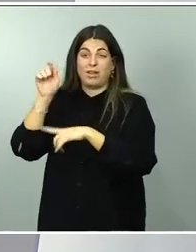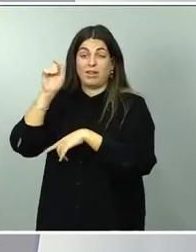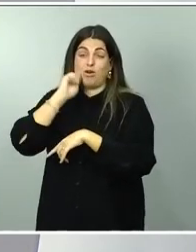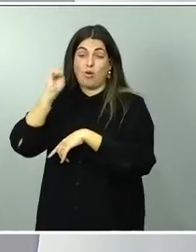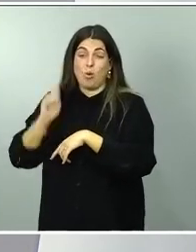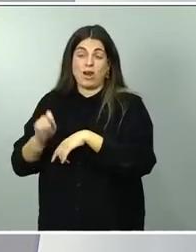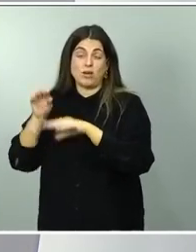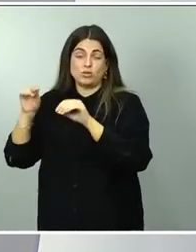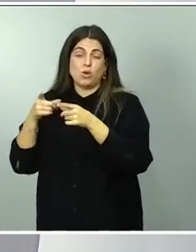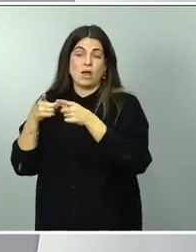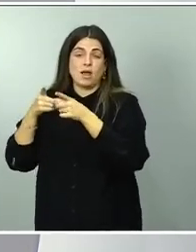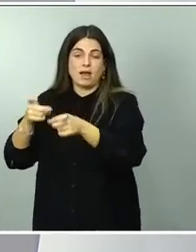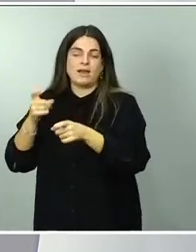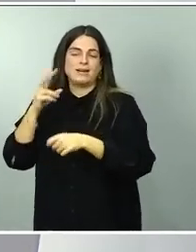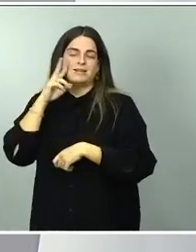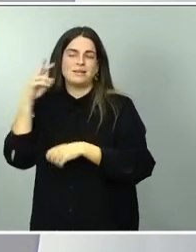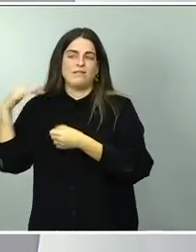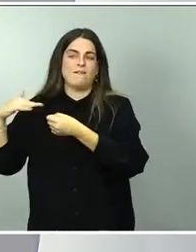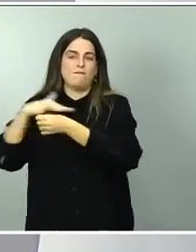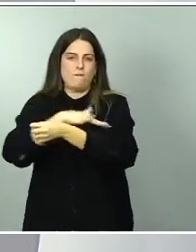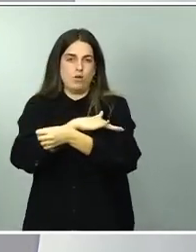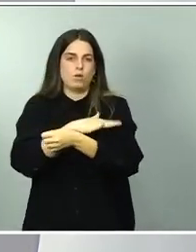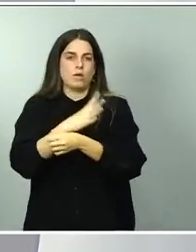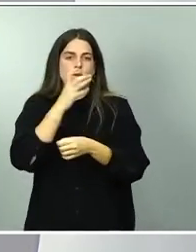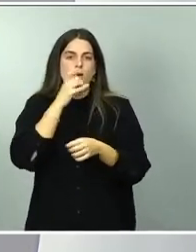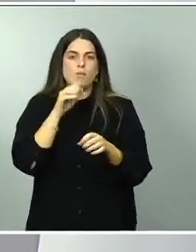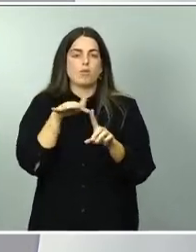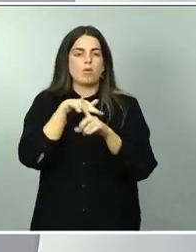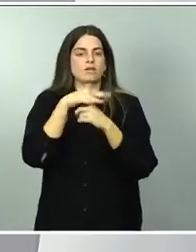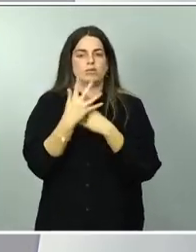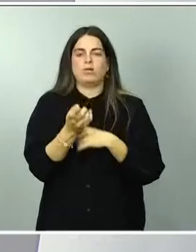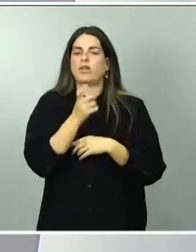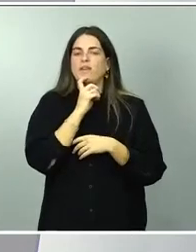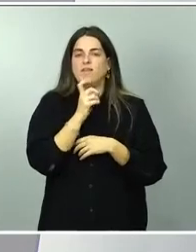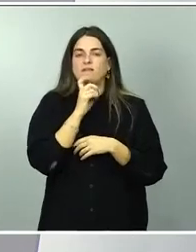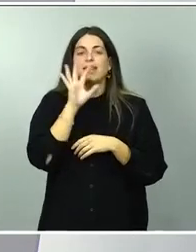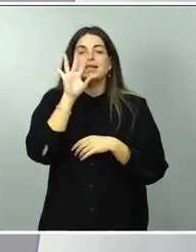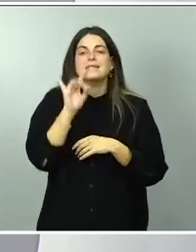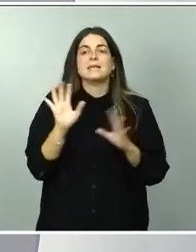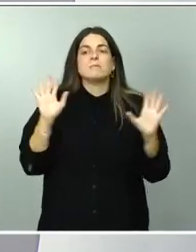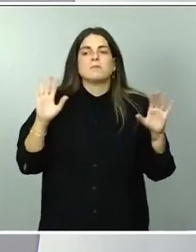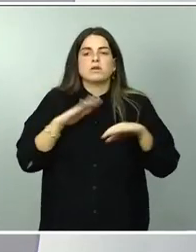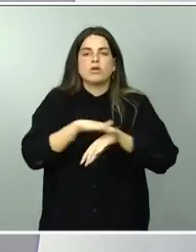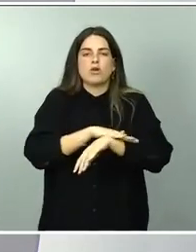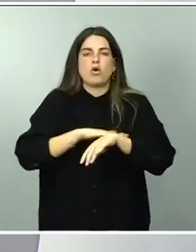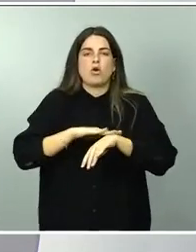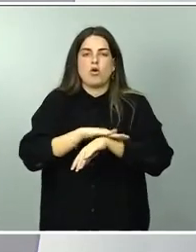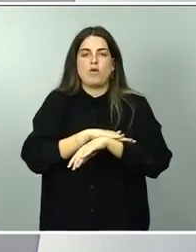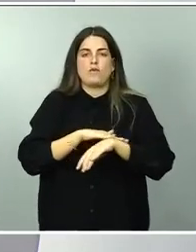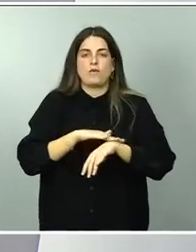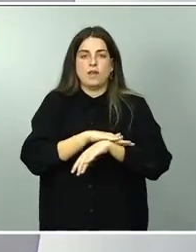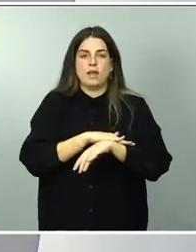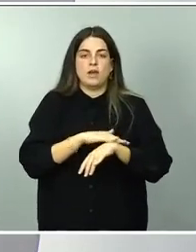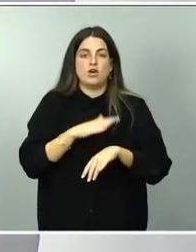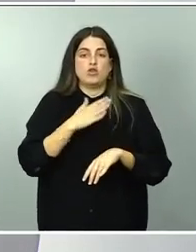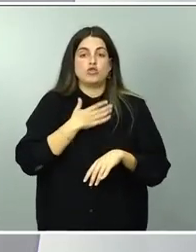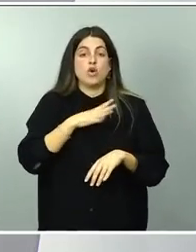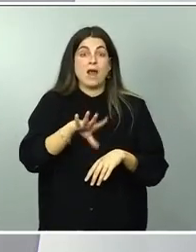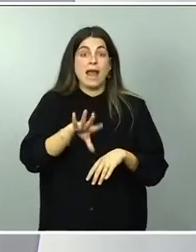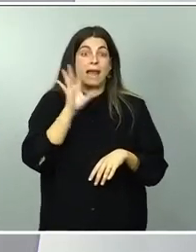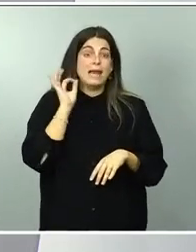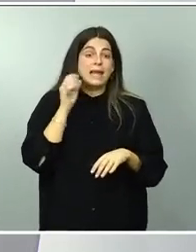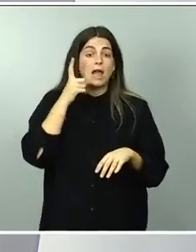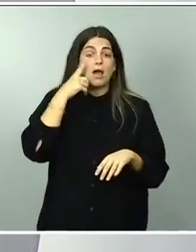como ven, permanentemente un panorama complicado, pero los gobiernos que no elegimos a qué situaciones adversas nos